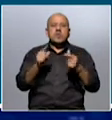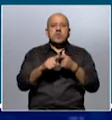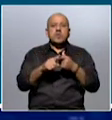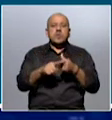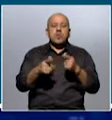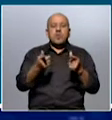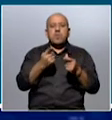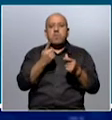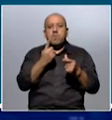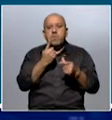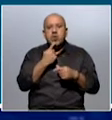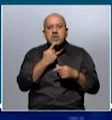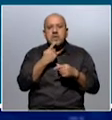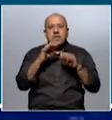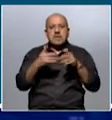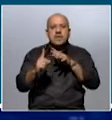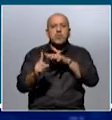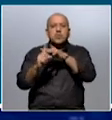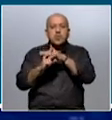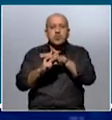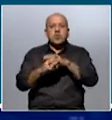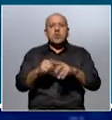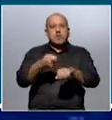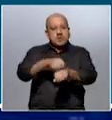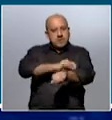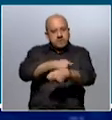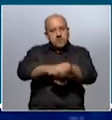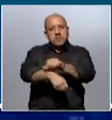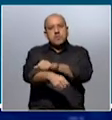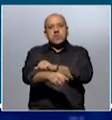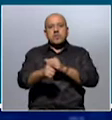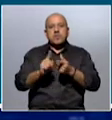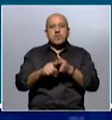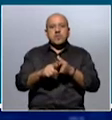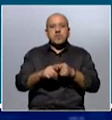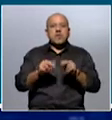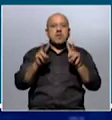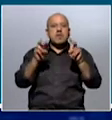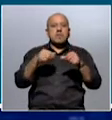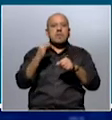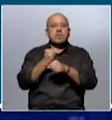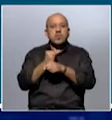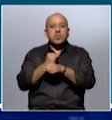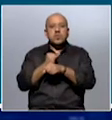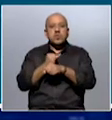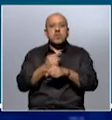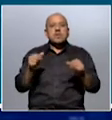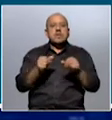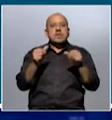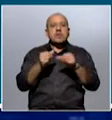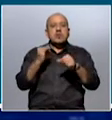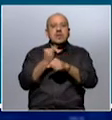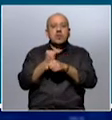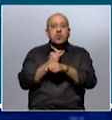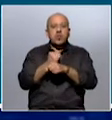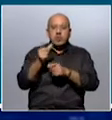políticas de inclusión, se ha reforzado la institucionalidad, se ha creado el Instituto de las